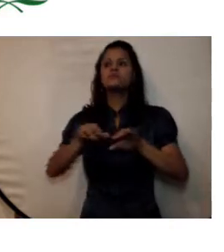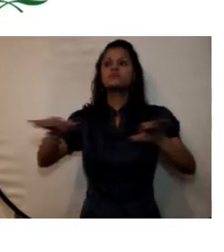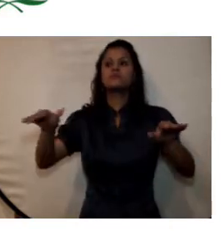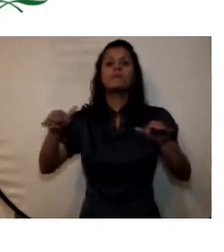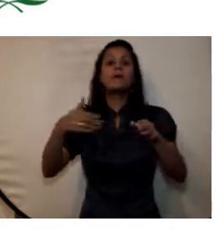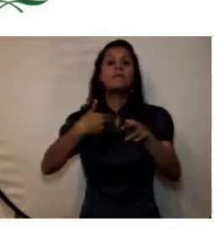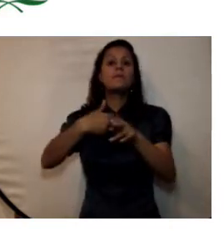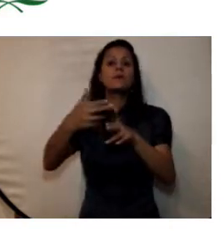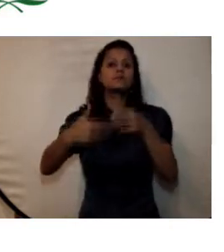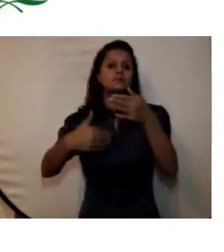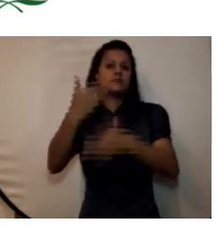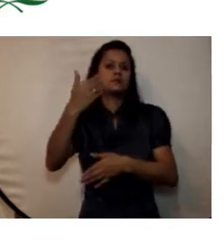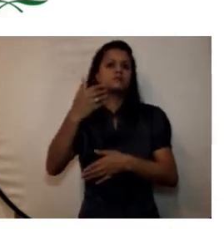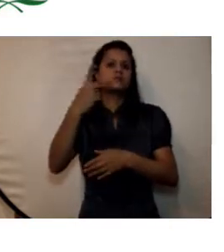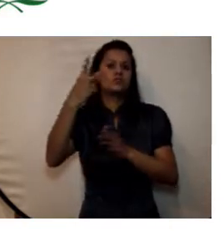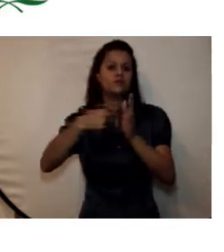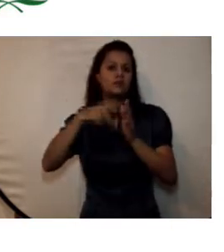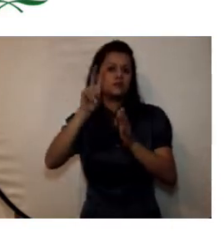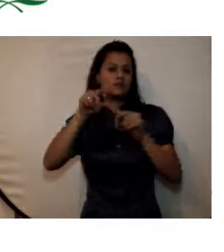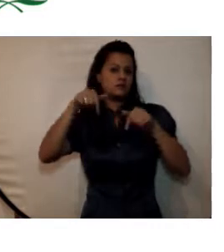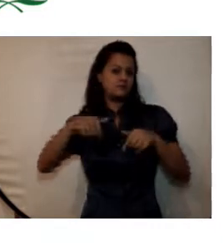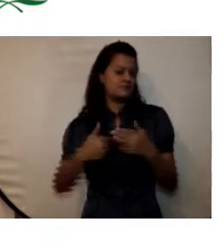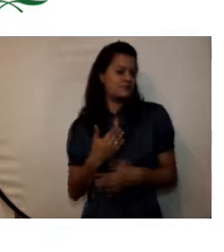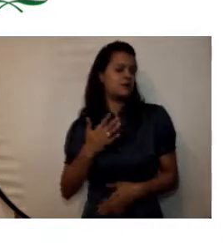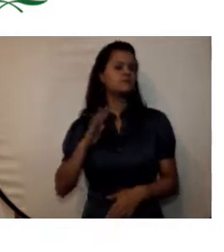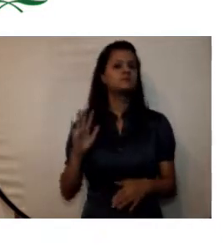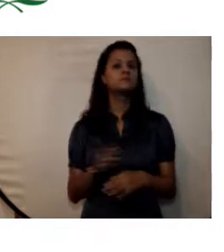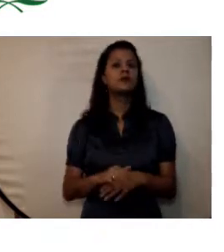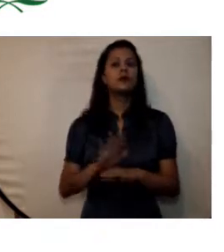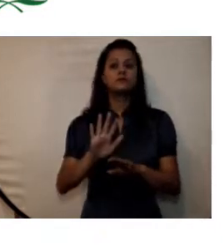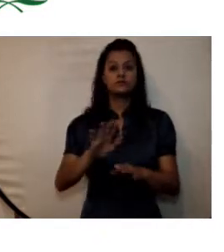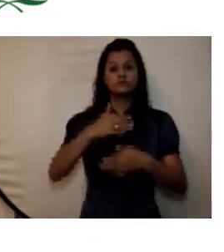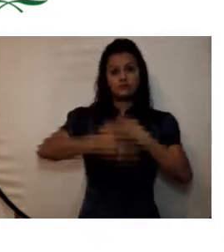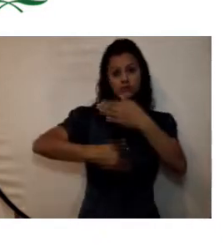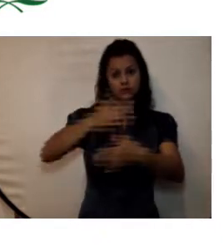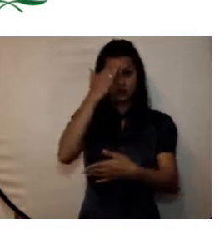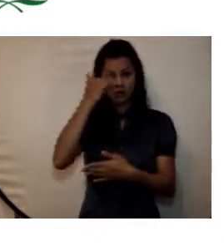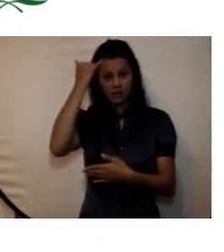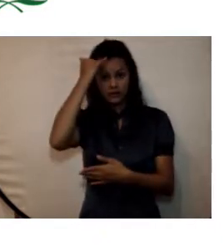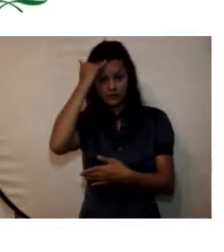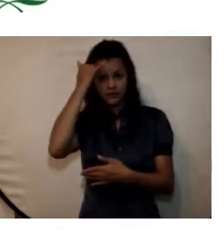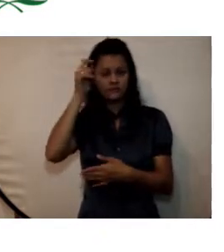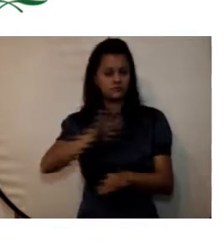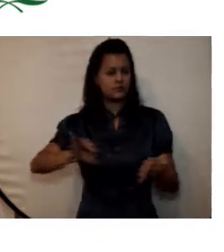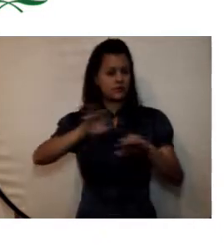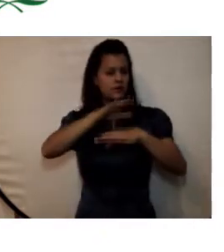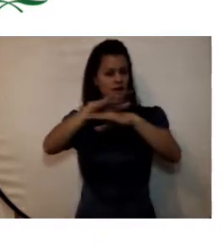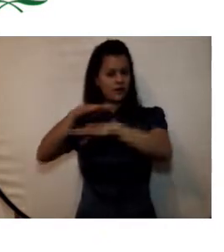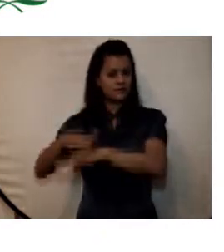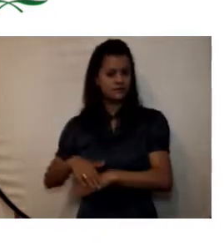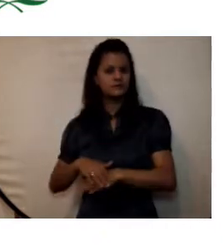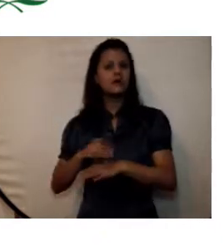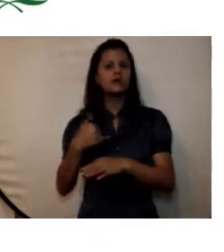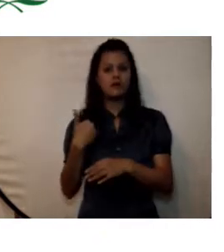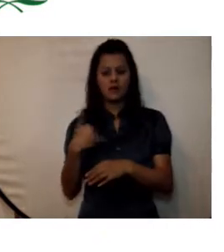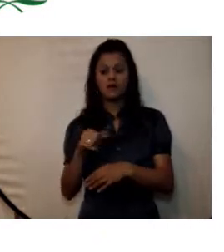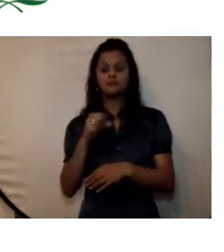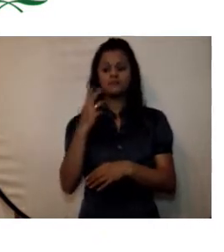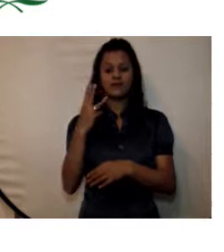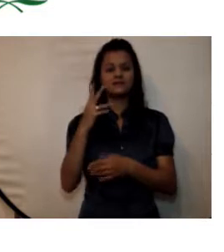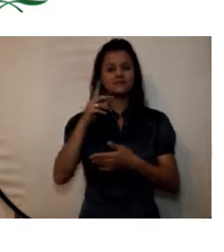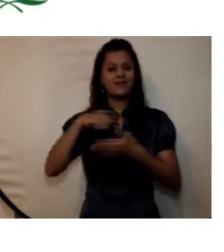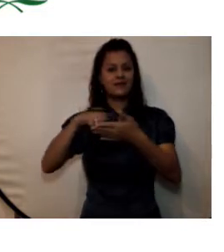el año 2017 en cuanto a los procesos académicos es importante resaltar la renovación de tres créditos calificados la